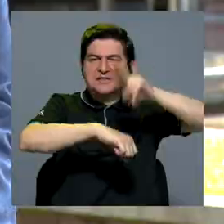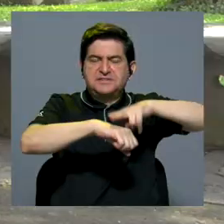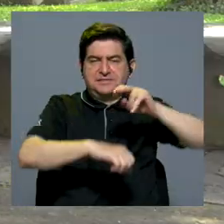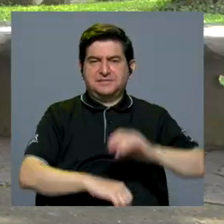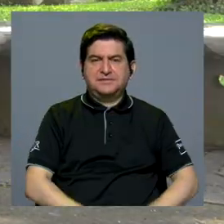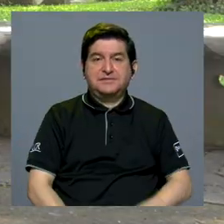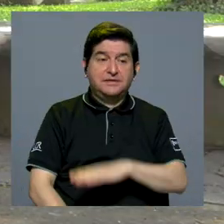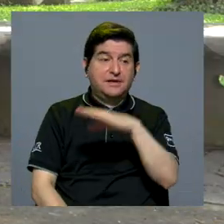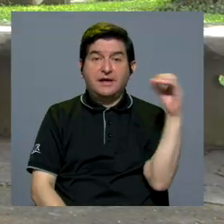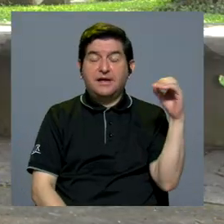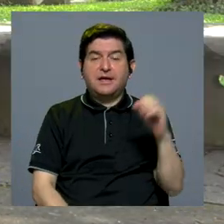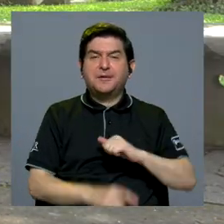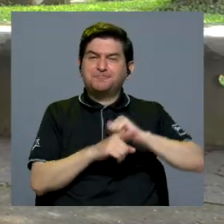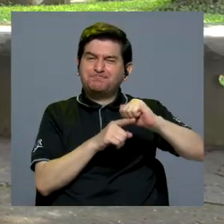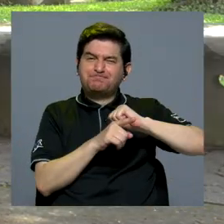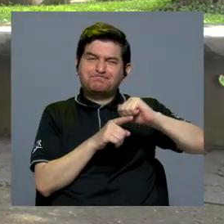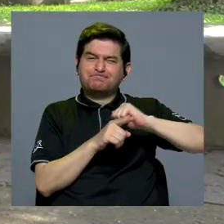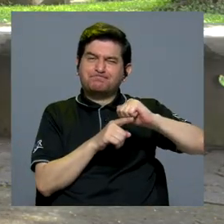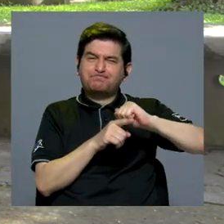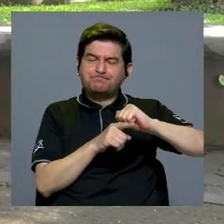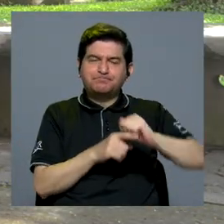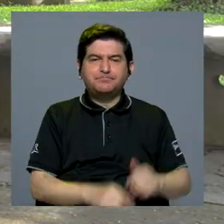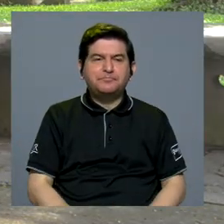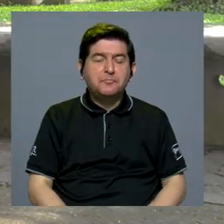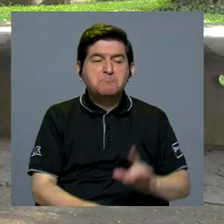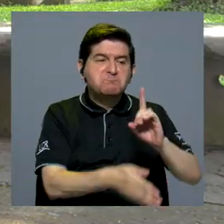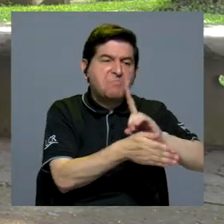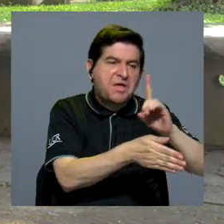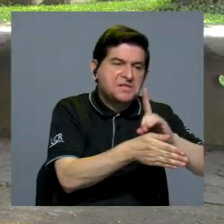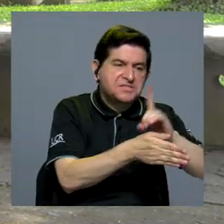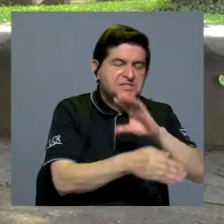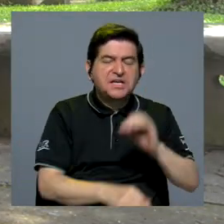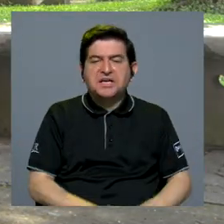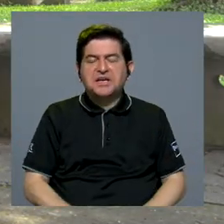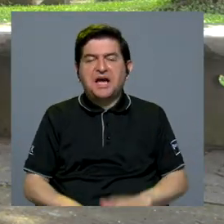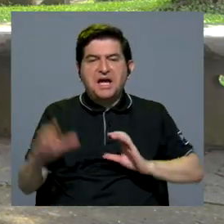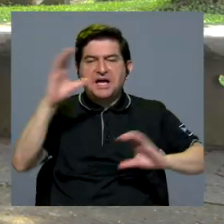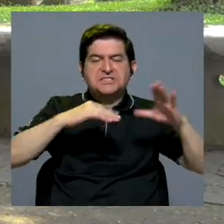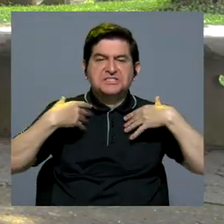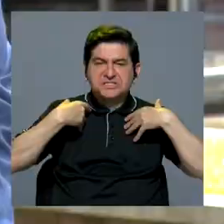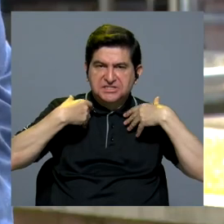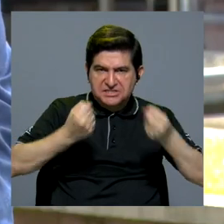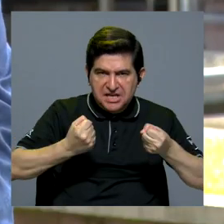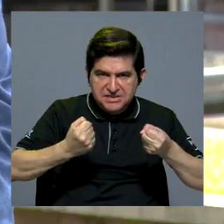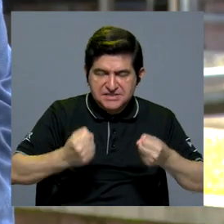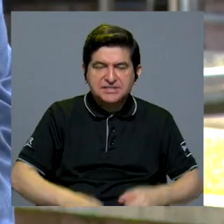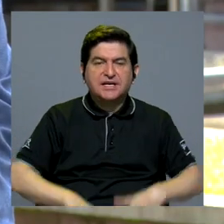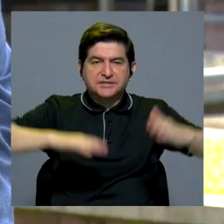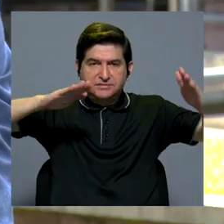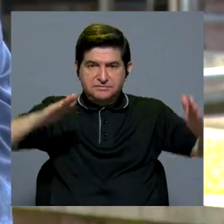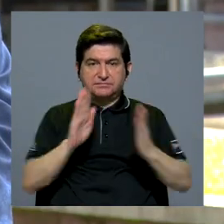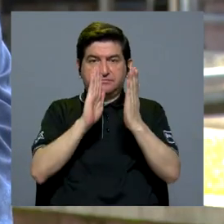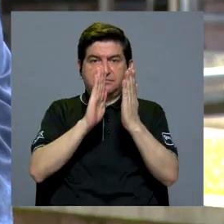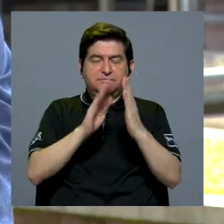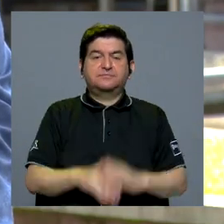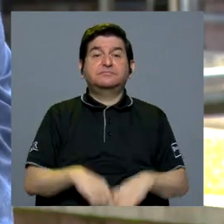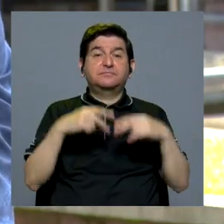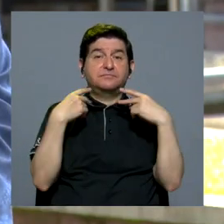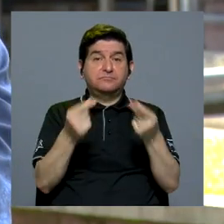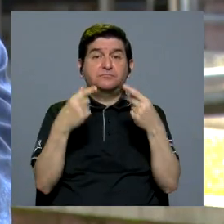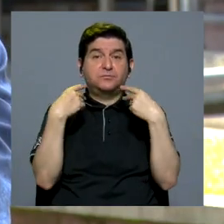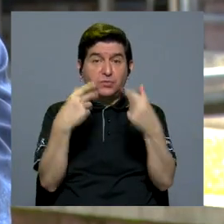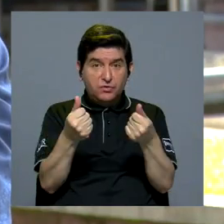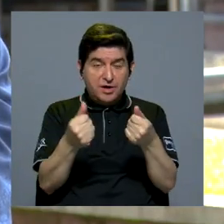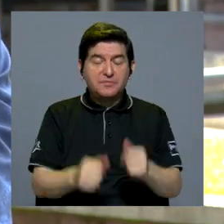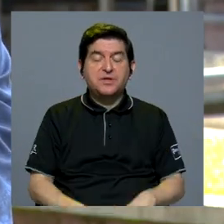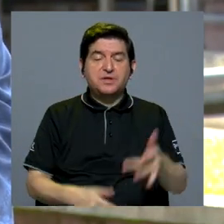y hacia prácticas de medicina o de ciencias de la salud para poder enfrentar rápida